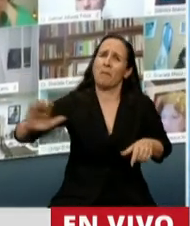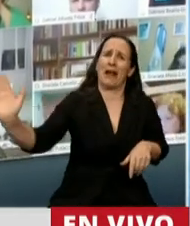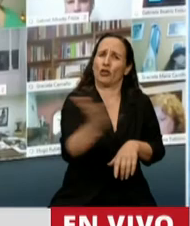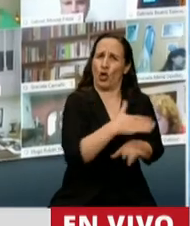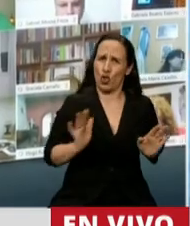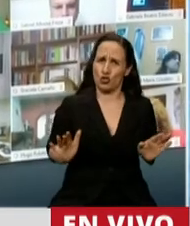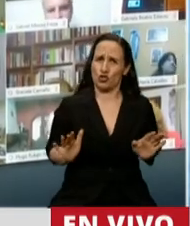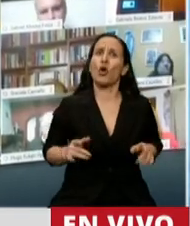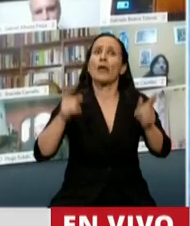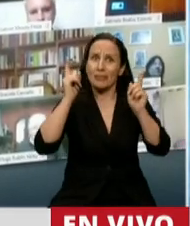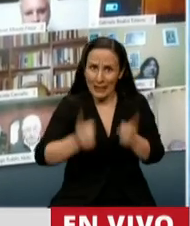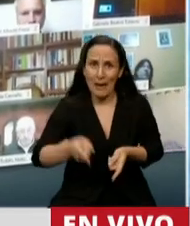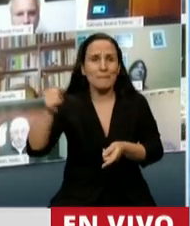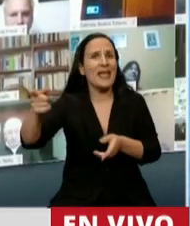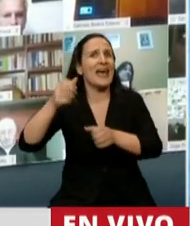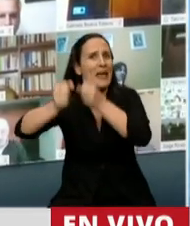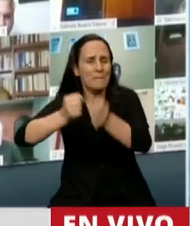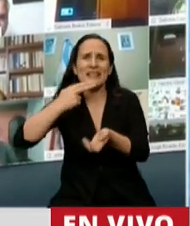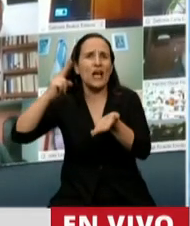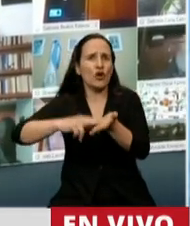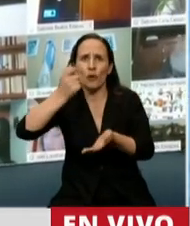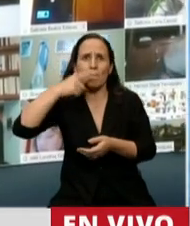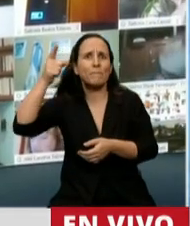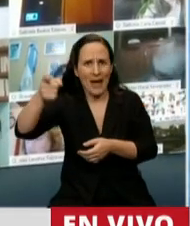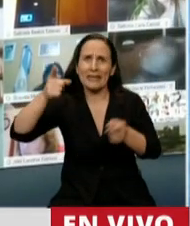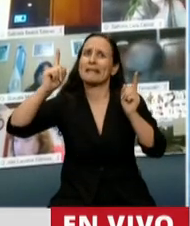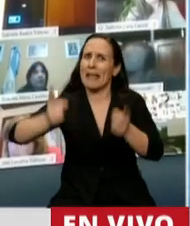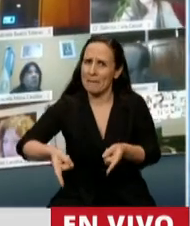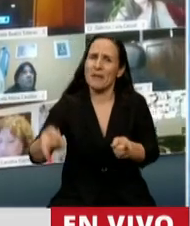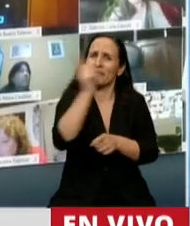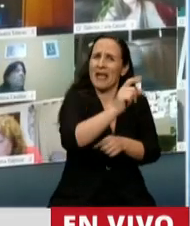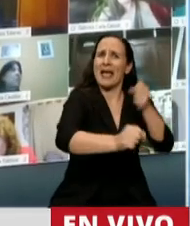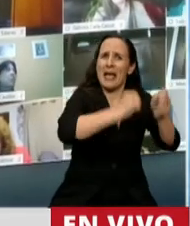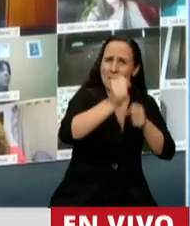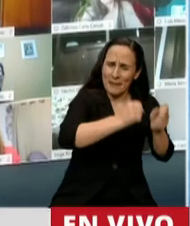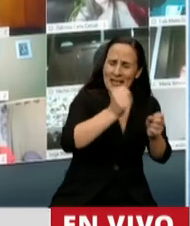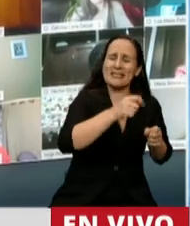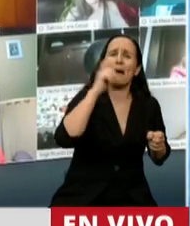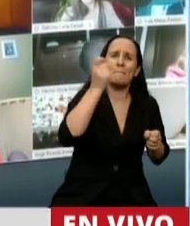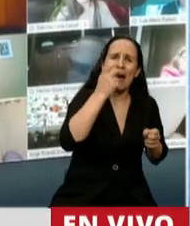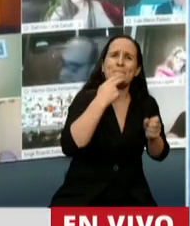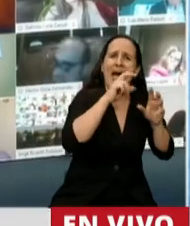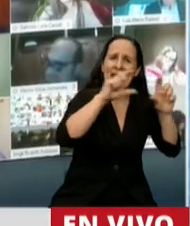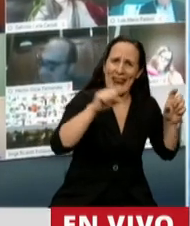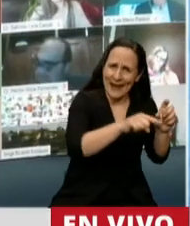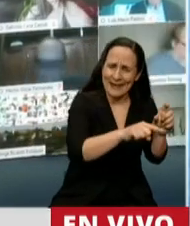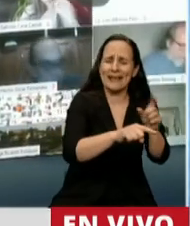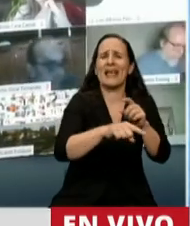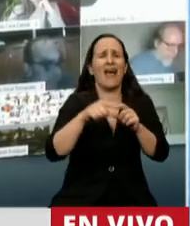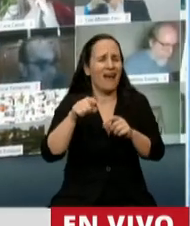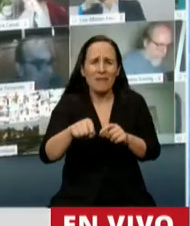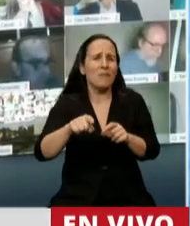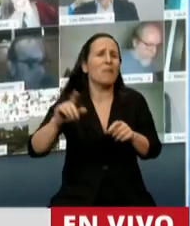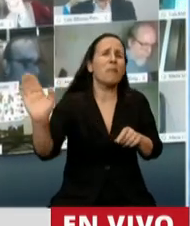de la familia Macri, también para la empresa Pampa Energía o Central Puerto. Para todos. Esta moratoria es para